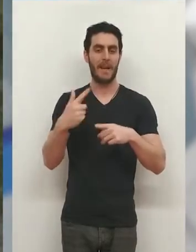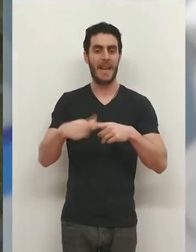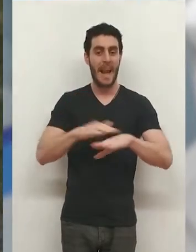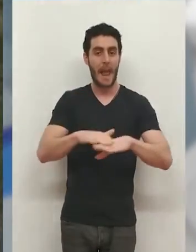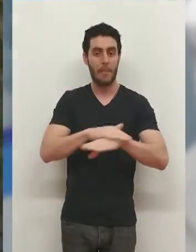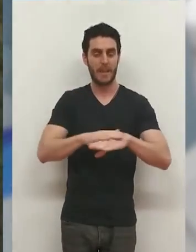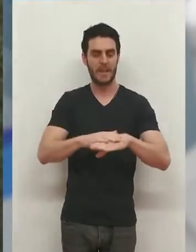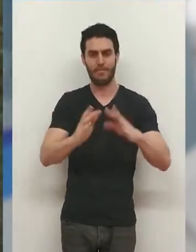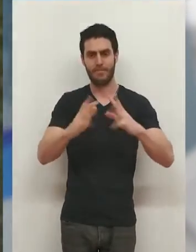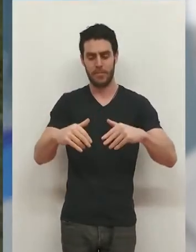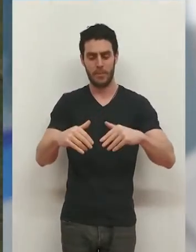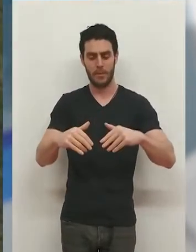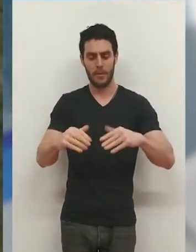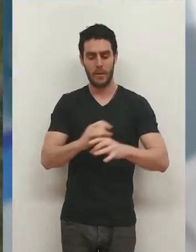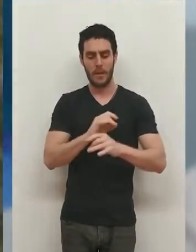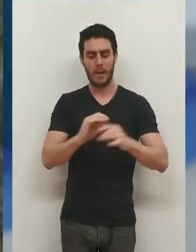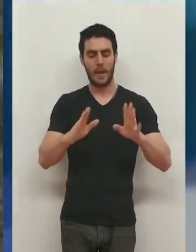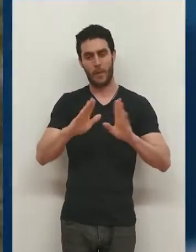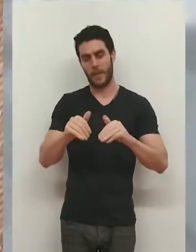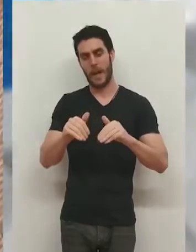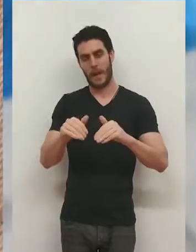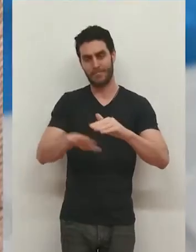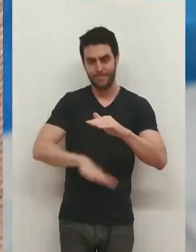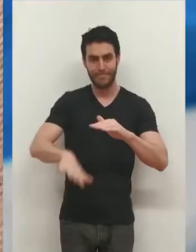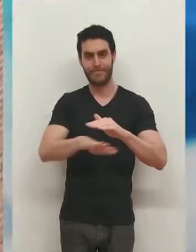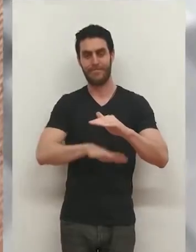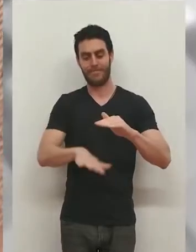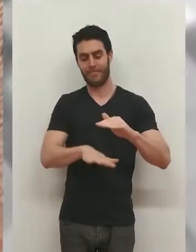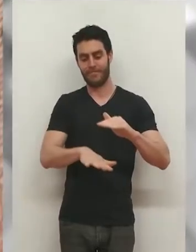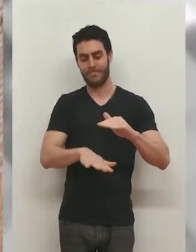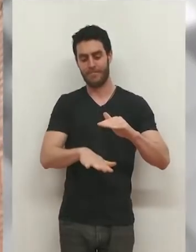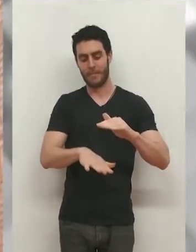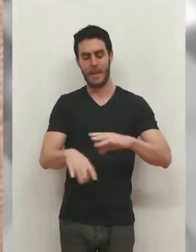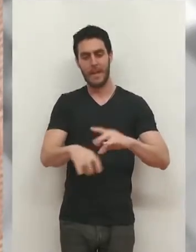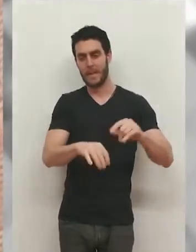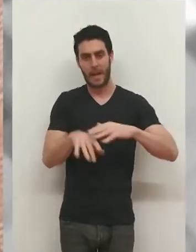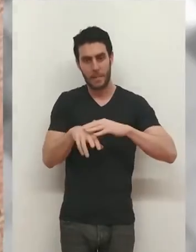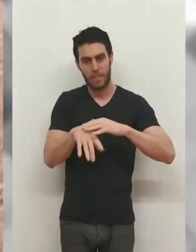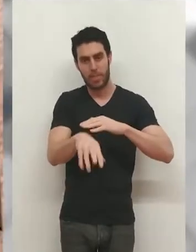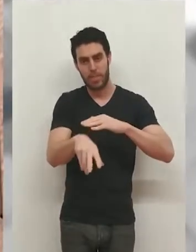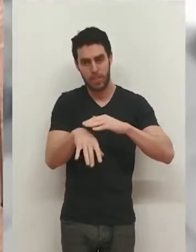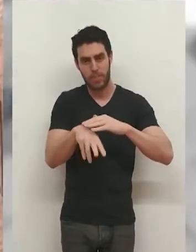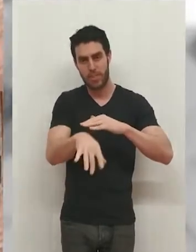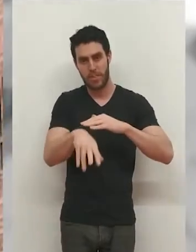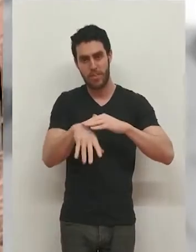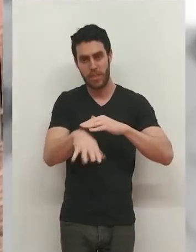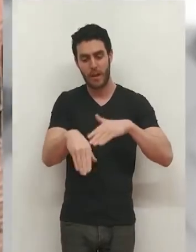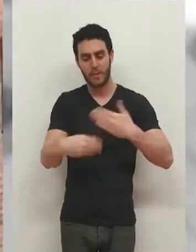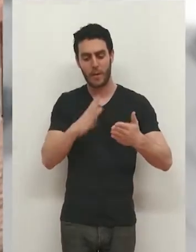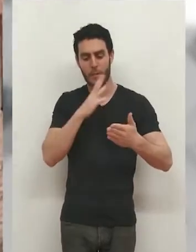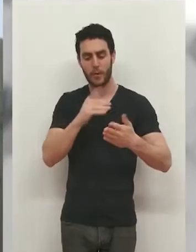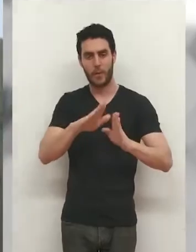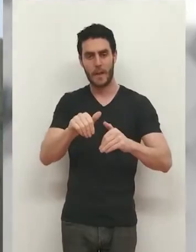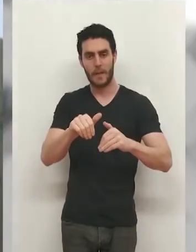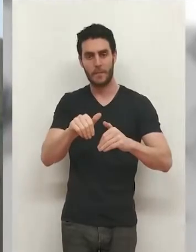sujetan la cimentación. Y que lo que sucede en la de abajo es la asunción de las tierras que se han ido desplazando y que por lo tanto